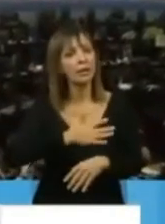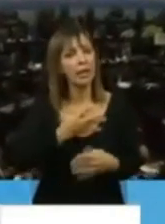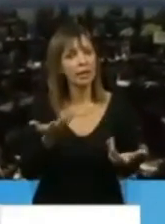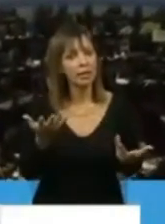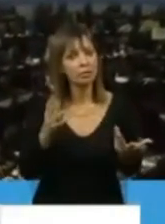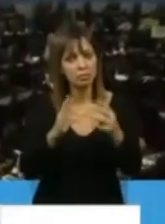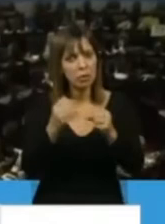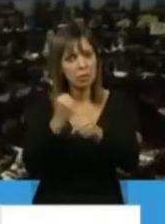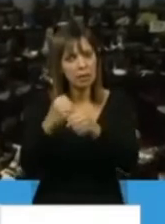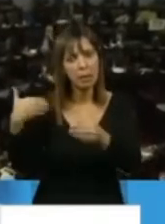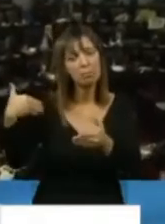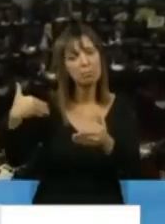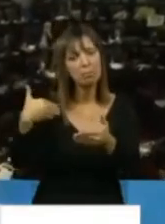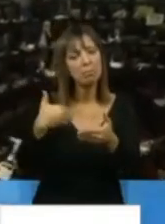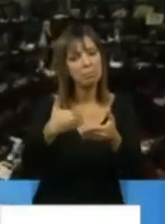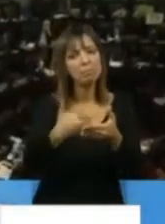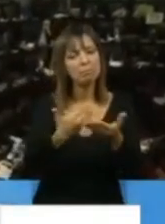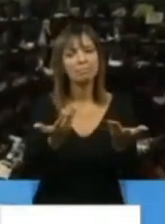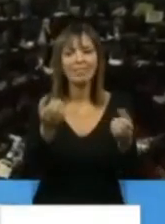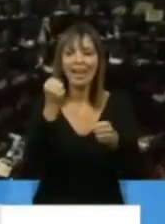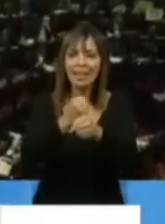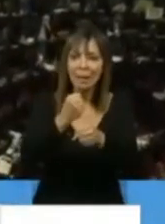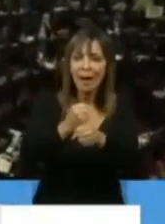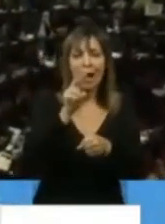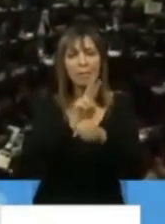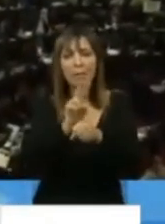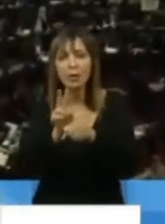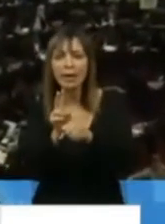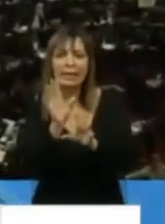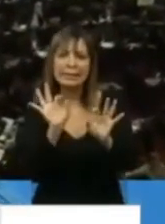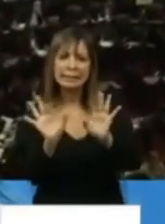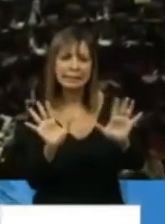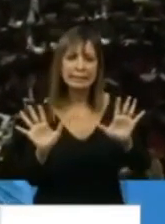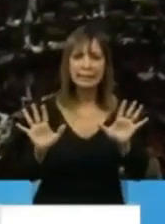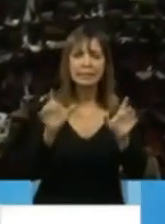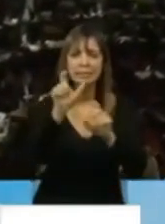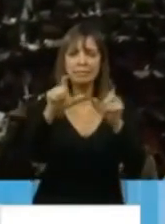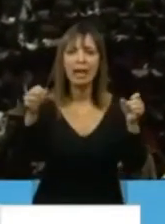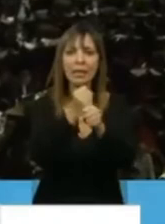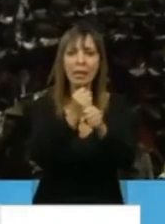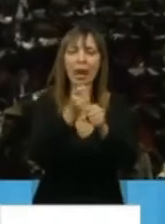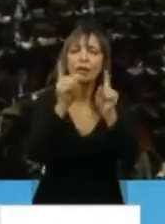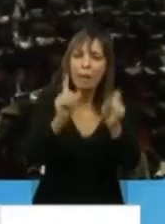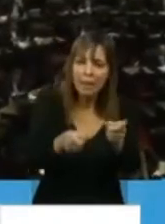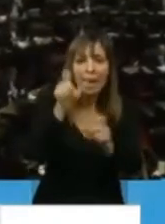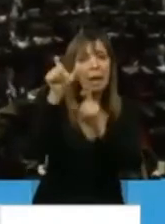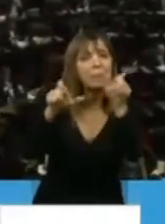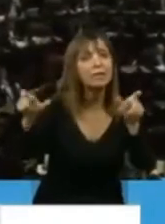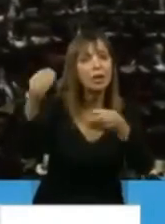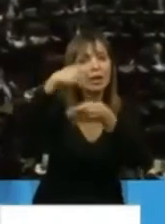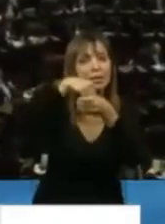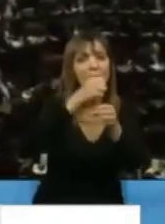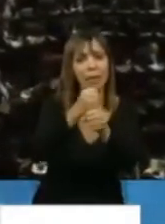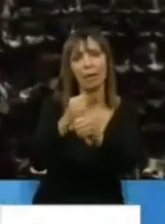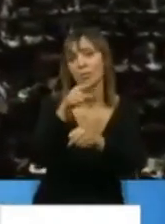haciendo en todo este tiempo de trabajar y proteger al empleo y también al empleador como una de las bases fundamentales